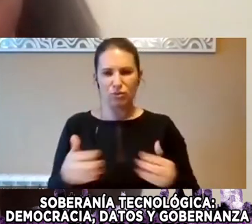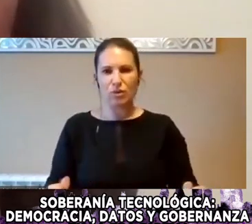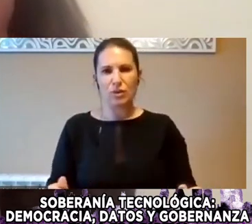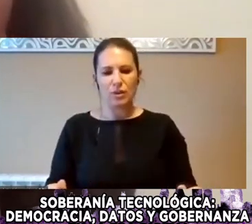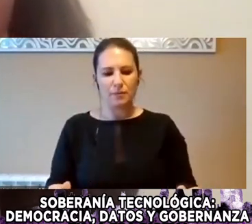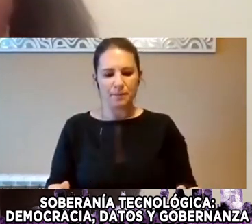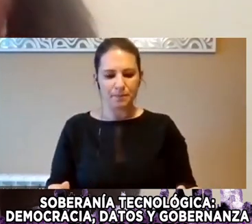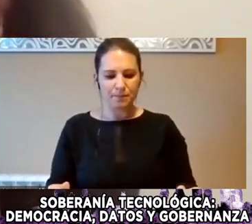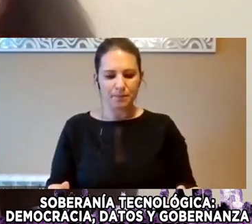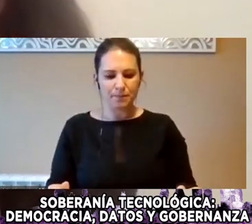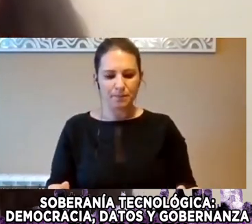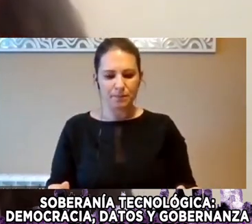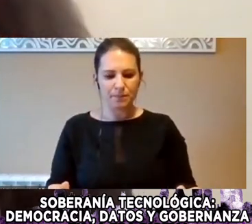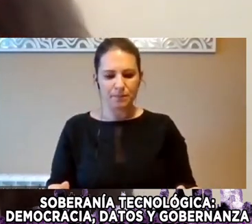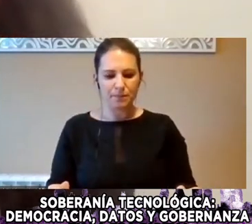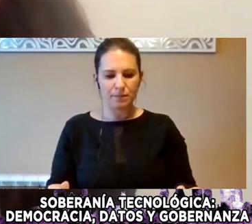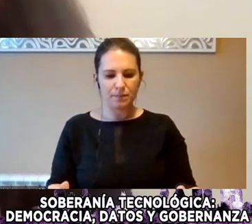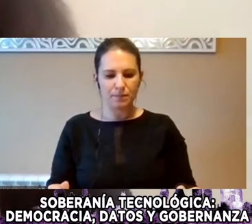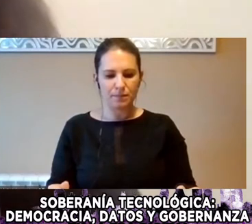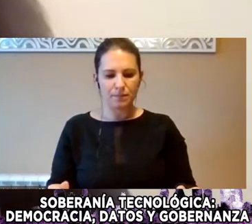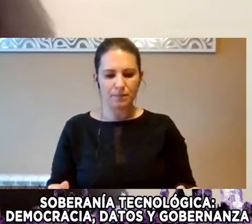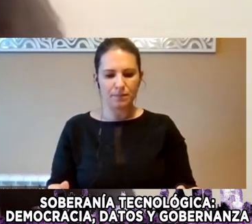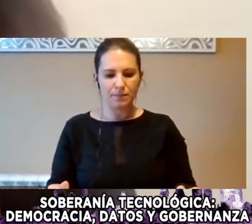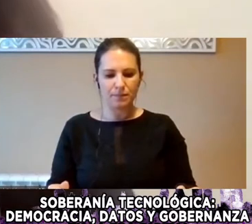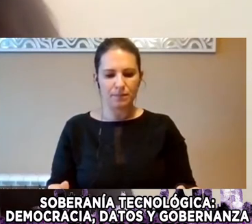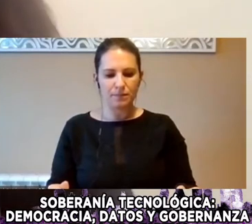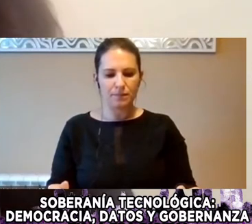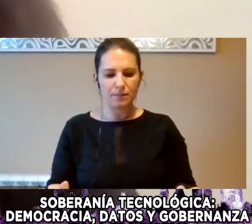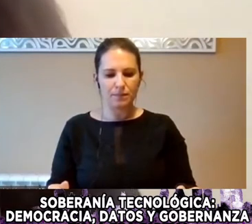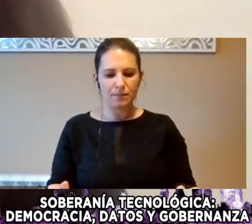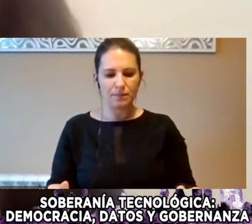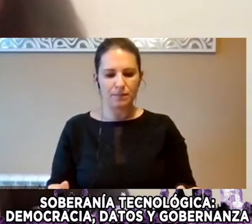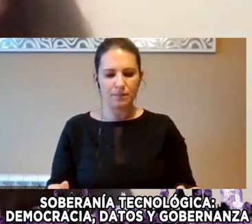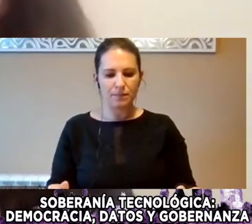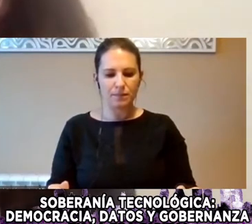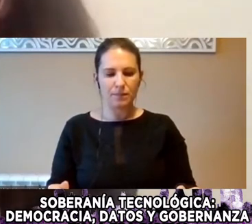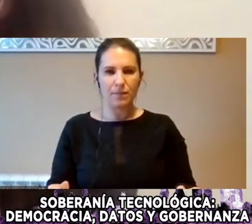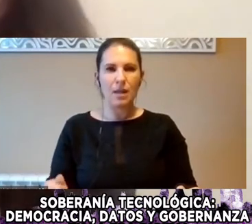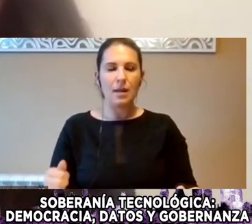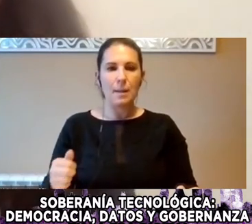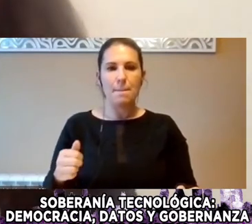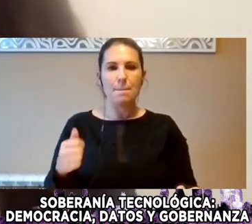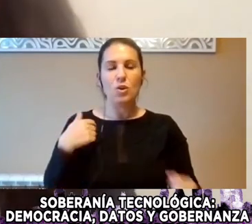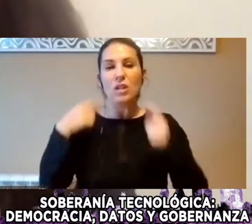Para La Emancipación Digital Yo He Estado Tratando De Delinear O De